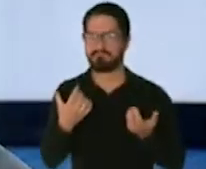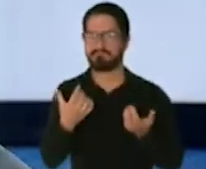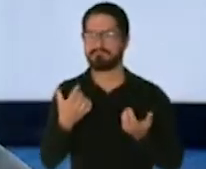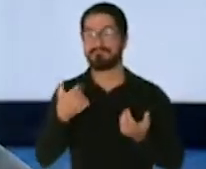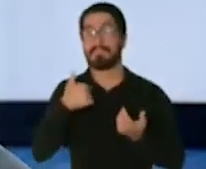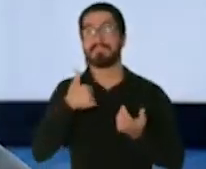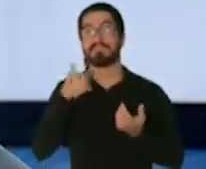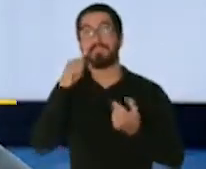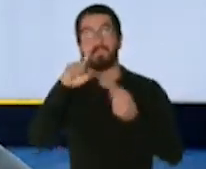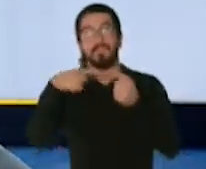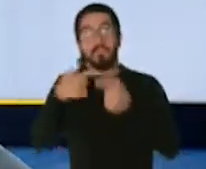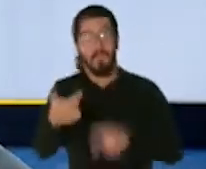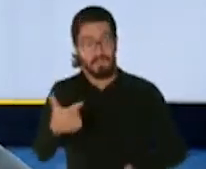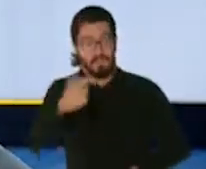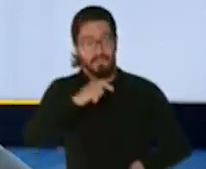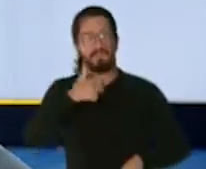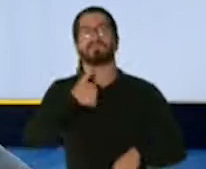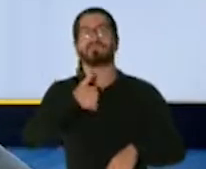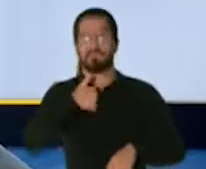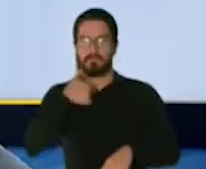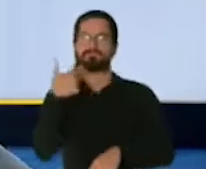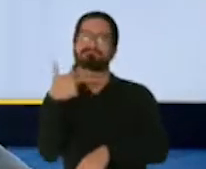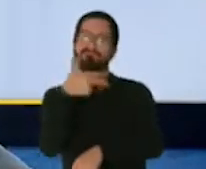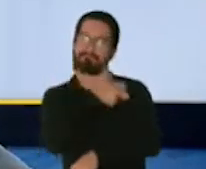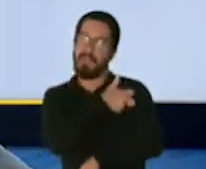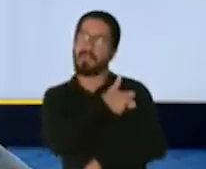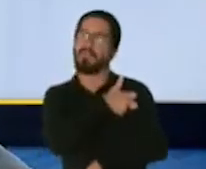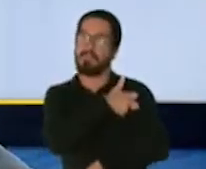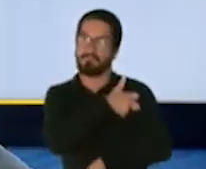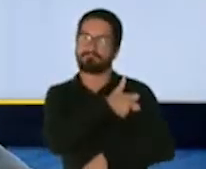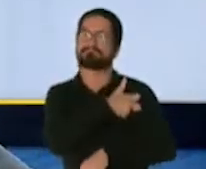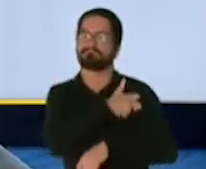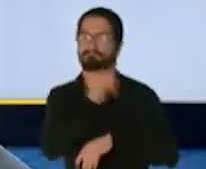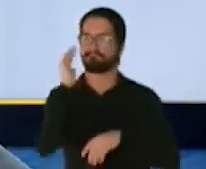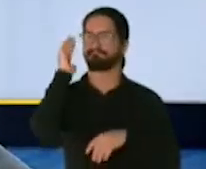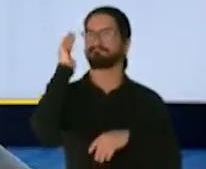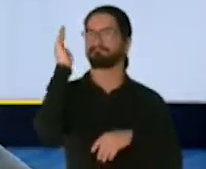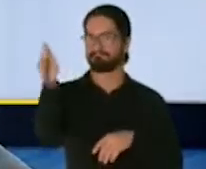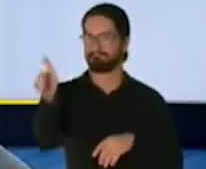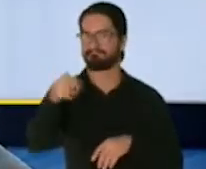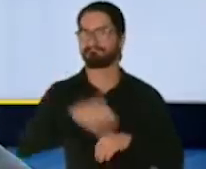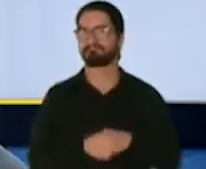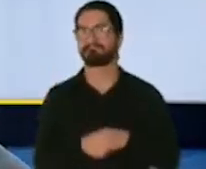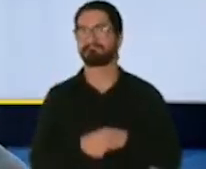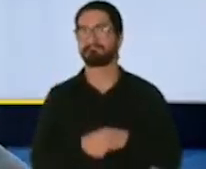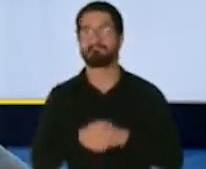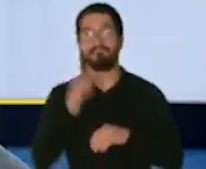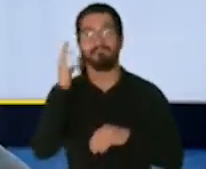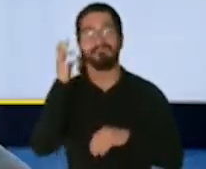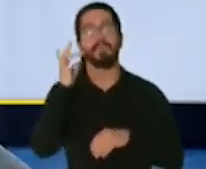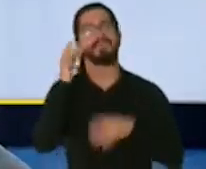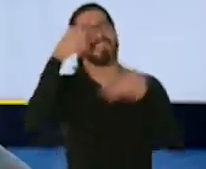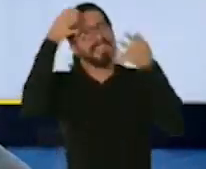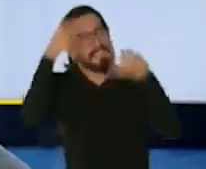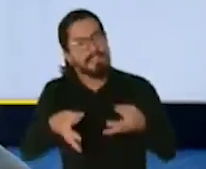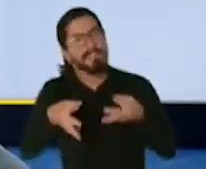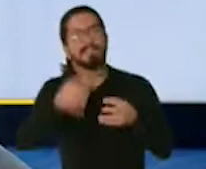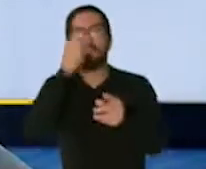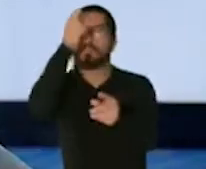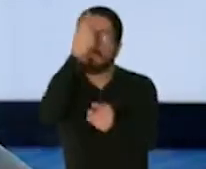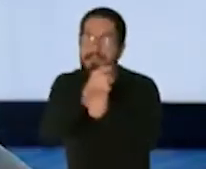el turno, pues me voy a vacunar. Porque a todos les digo que la decisión correcta es vacunarse.